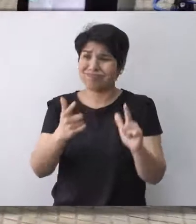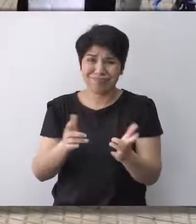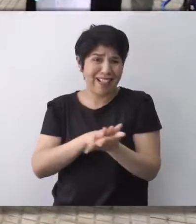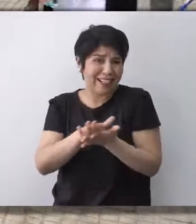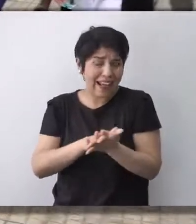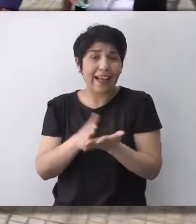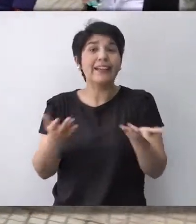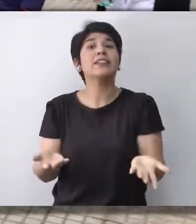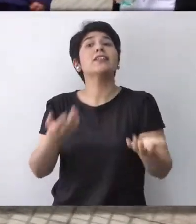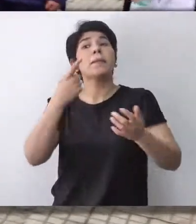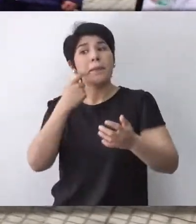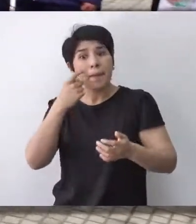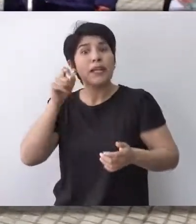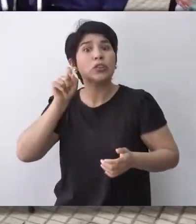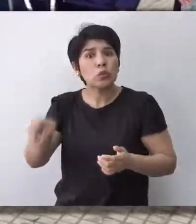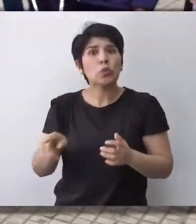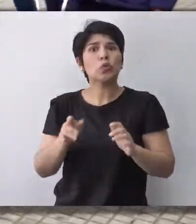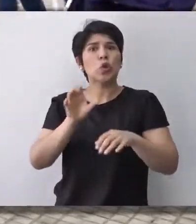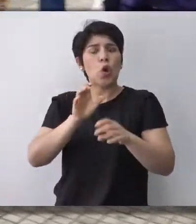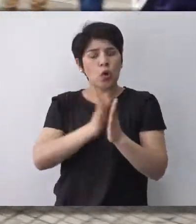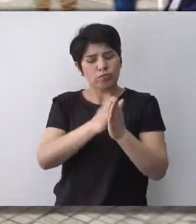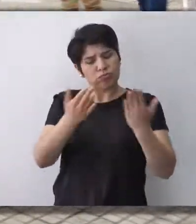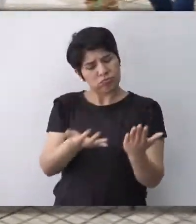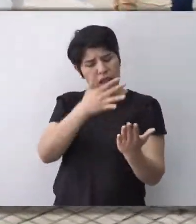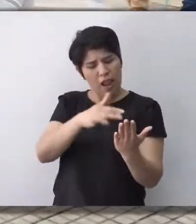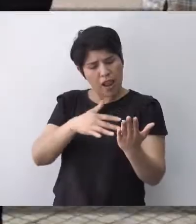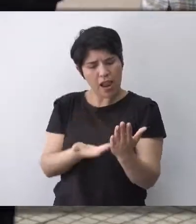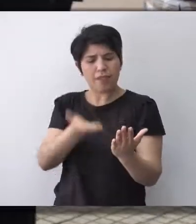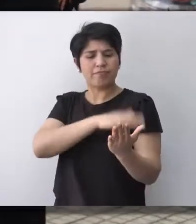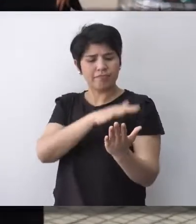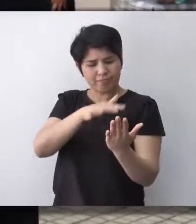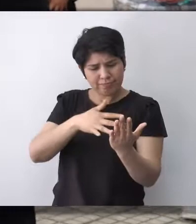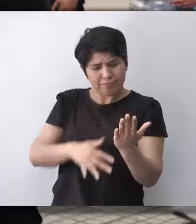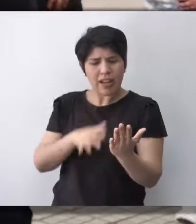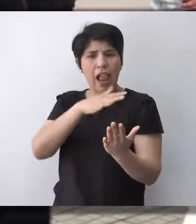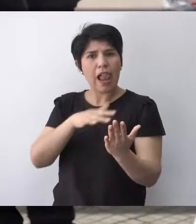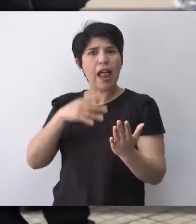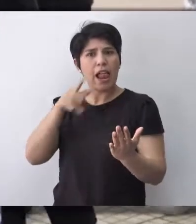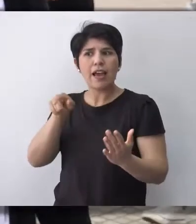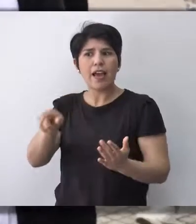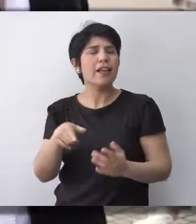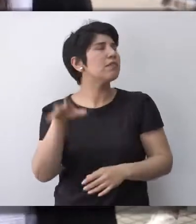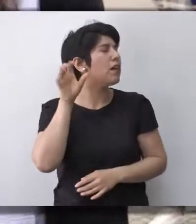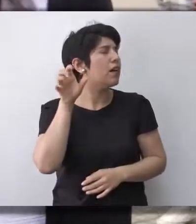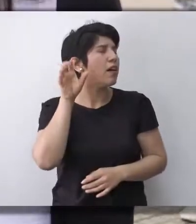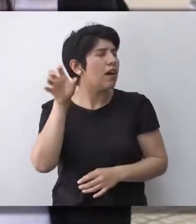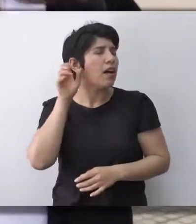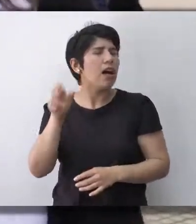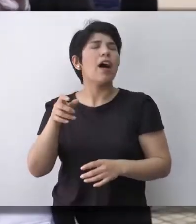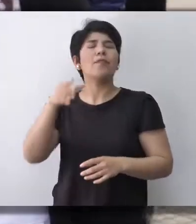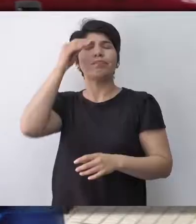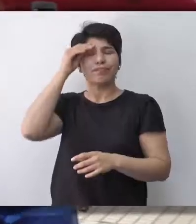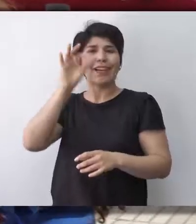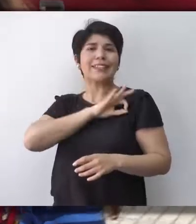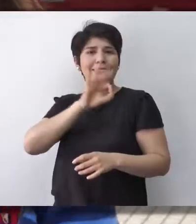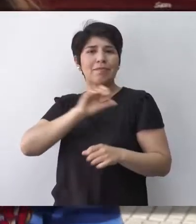braile. Entonces el padre le leía las clases, le leía los estudios, para que él memorizara y pudiera dar